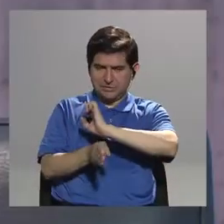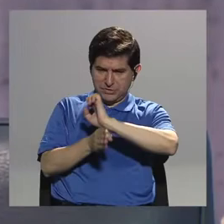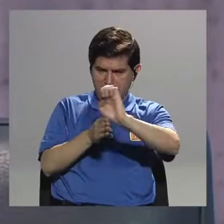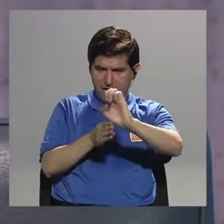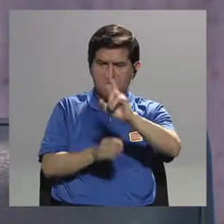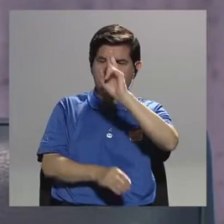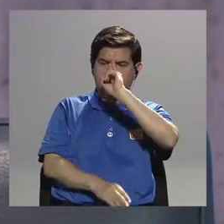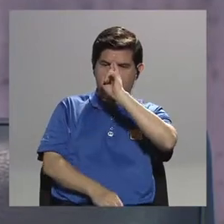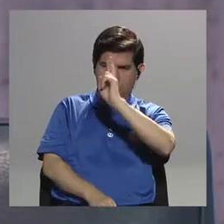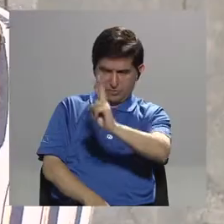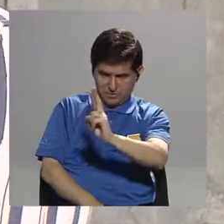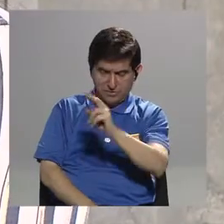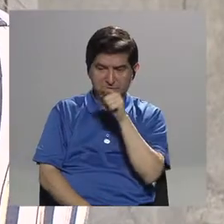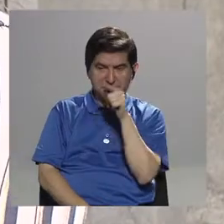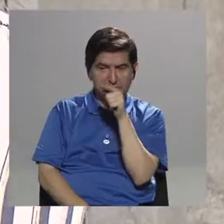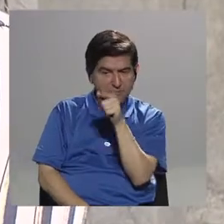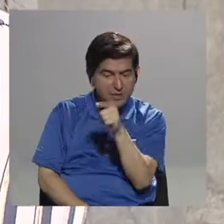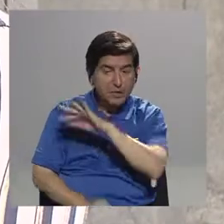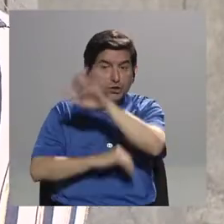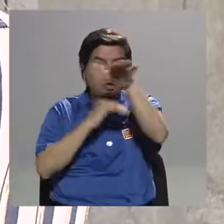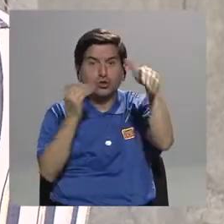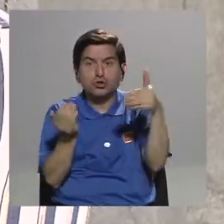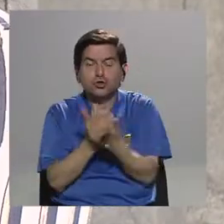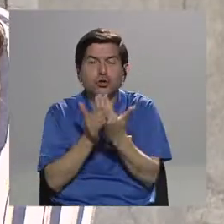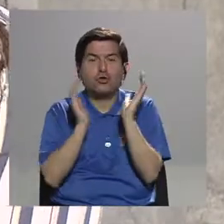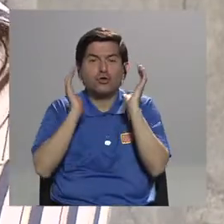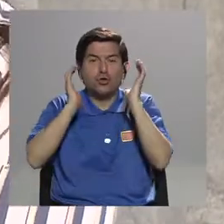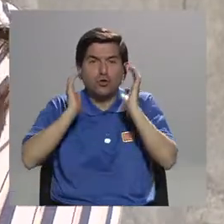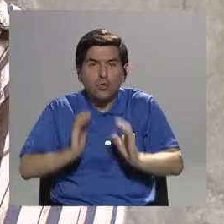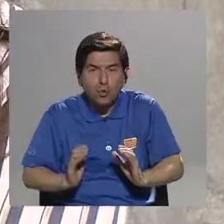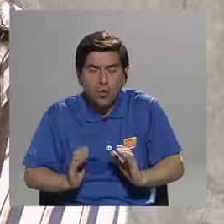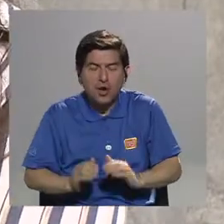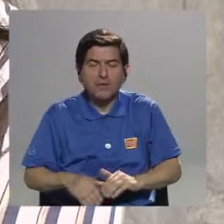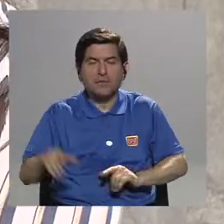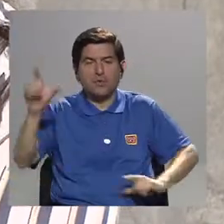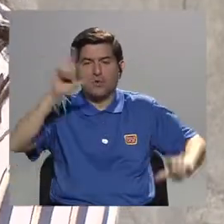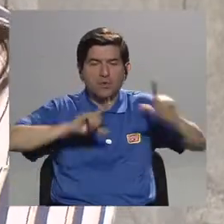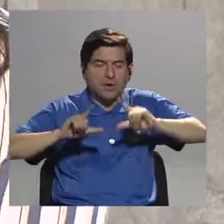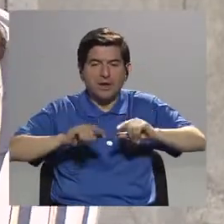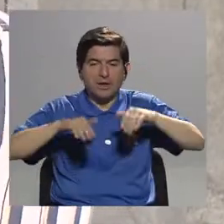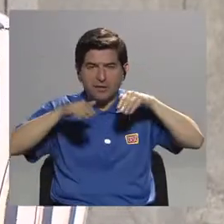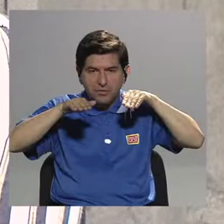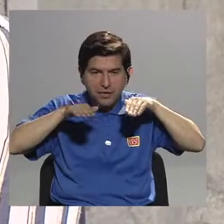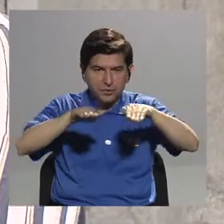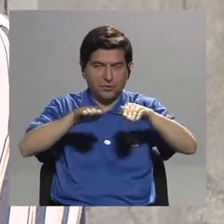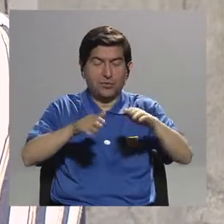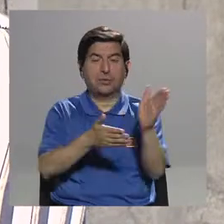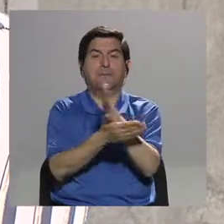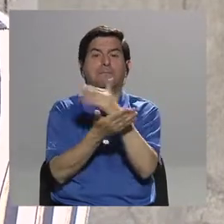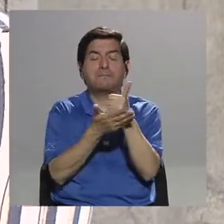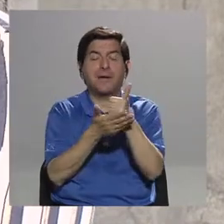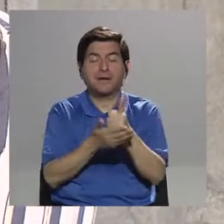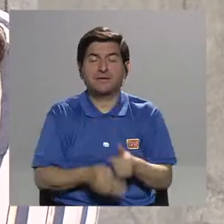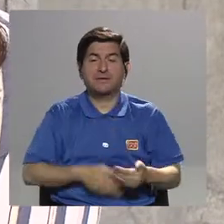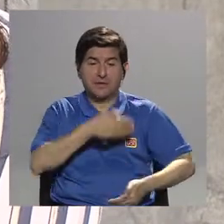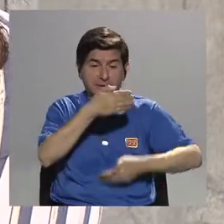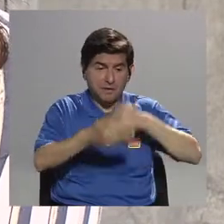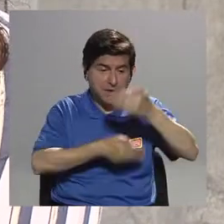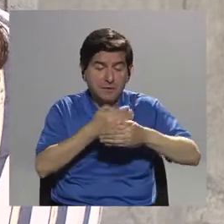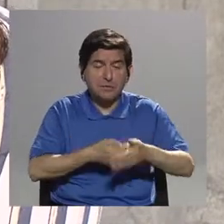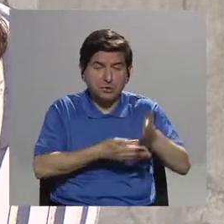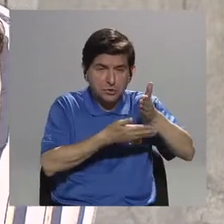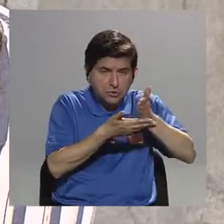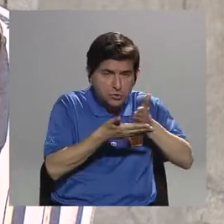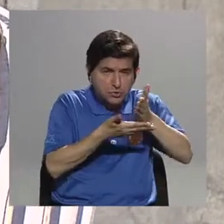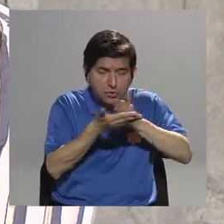a todos los cuerpos que se encuentran en los laboratorios. Parte de eso es que mientras se hace el proceso de disección con los estudiantes de